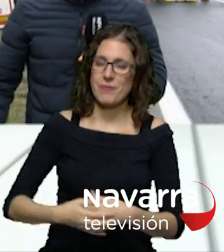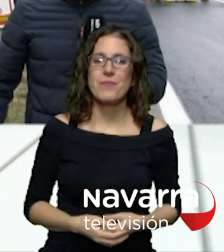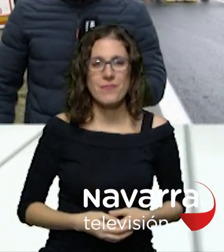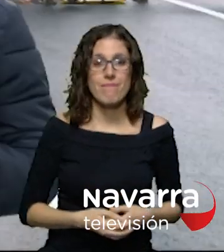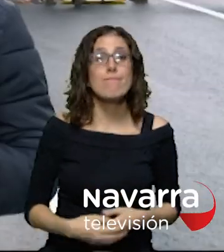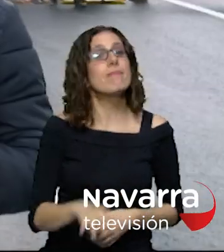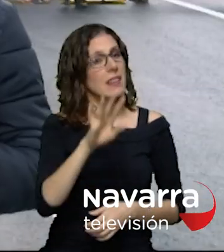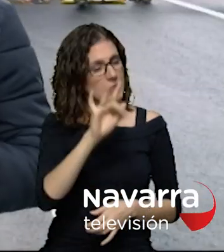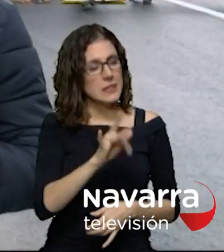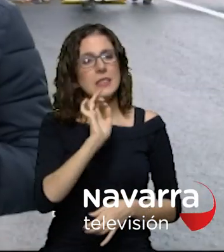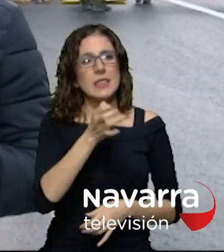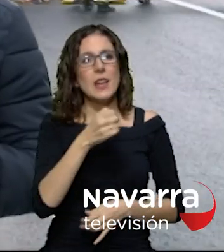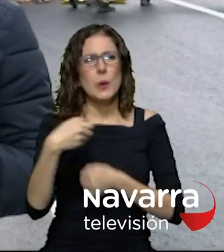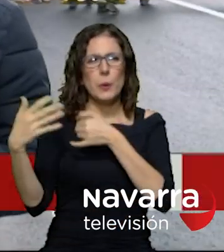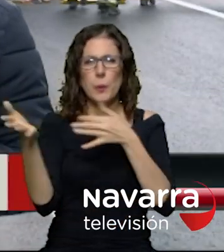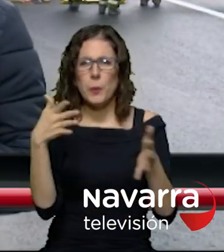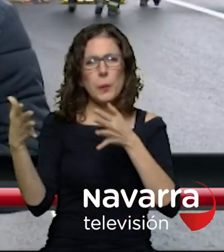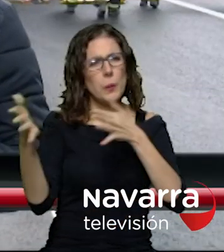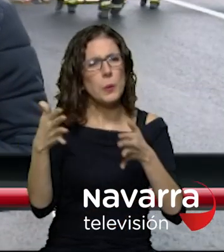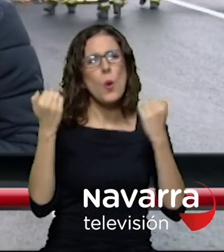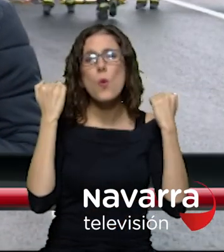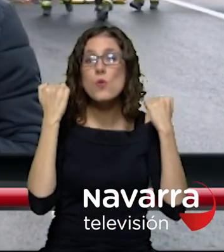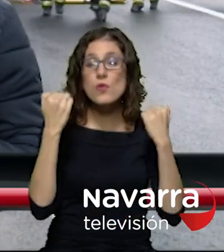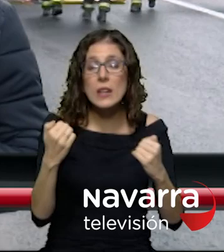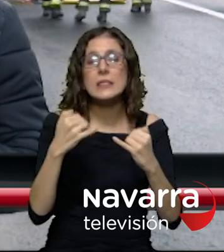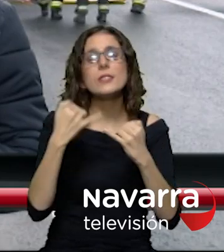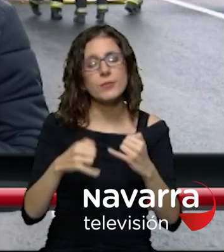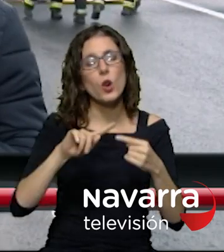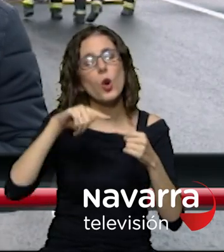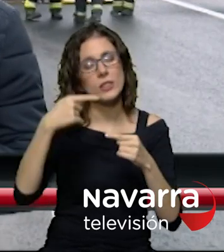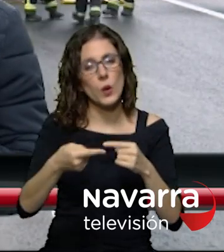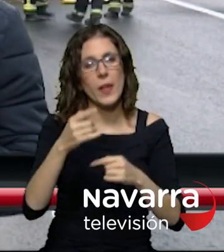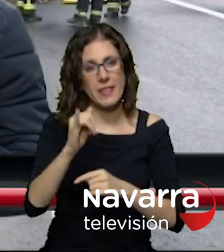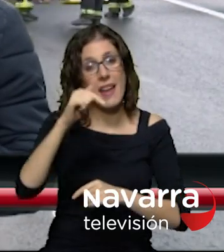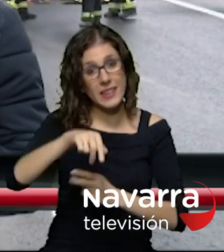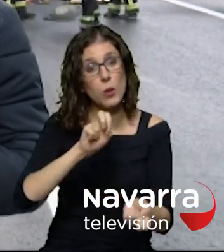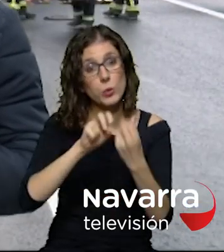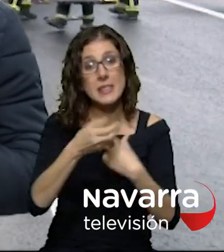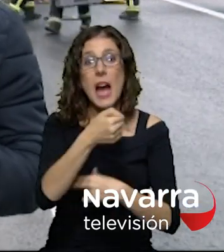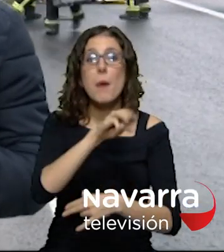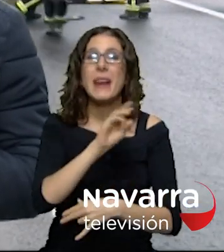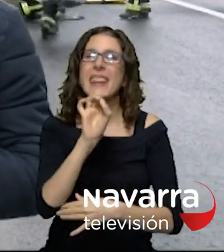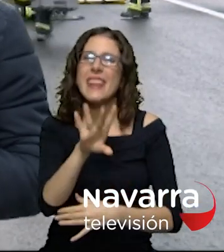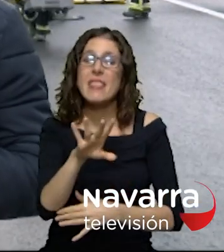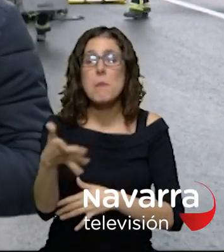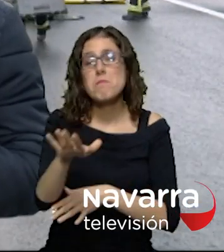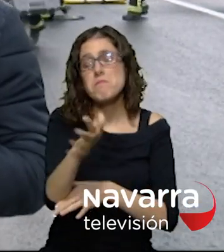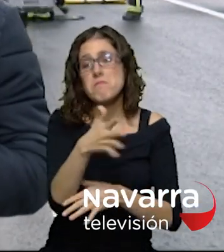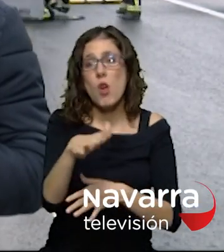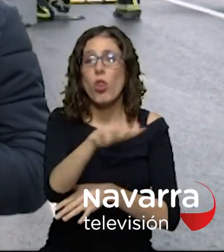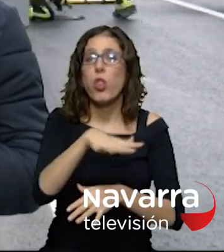si blanca las fuertes rachas de viento dejan las primeras consecuencias aquí en la p 15 un accidente a la altura de kilómetro